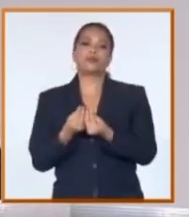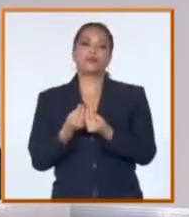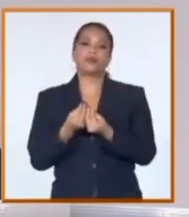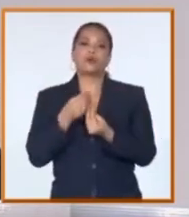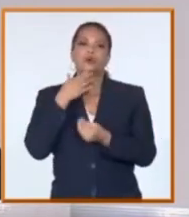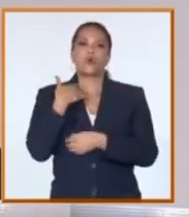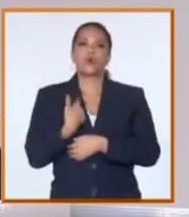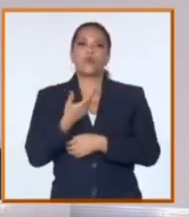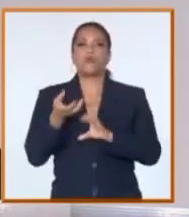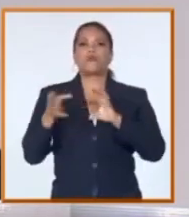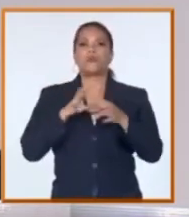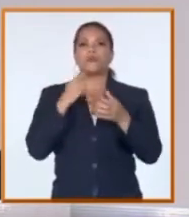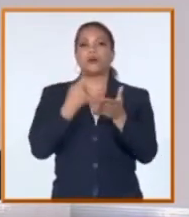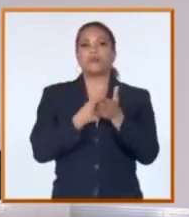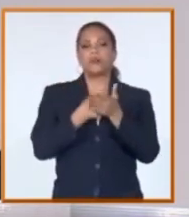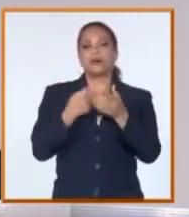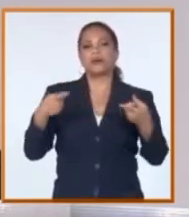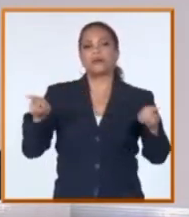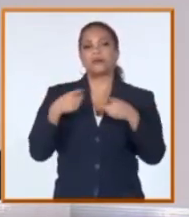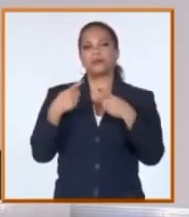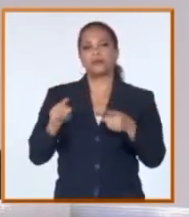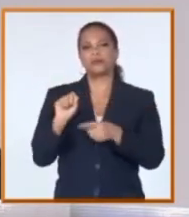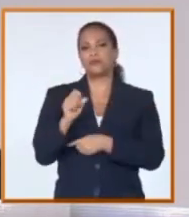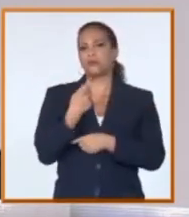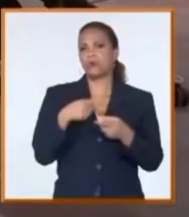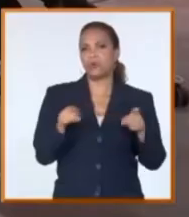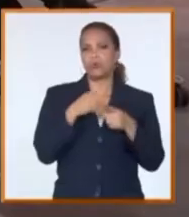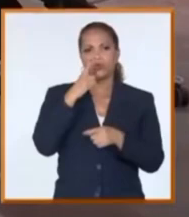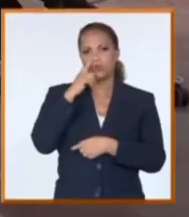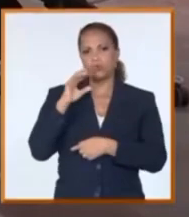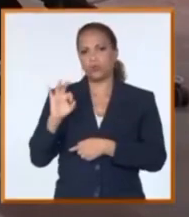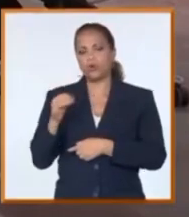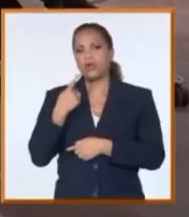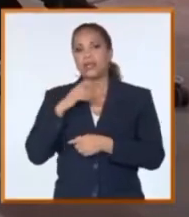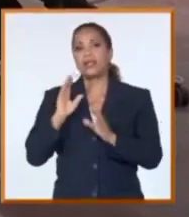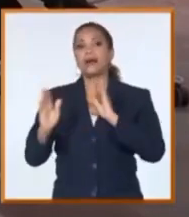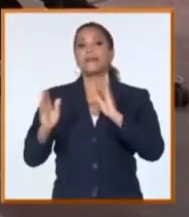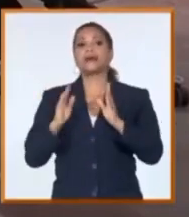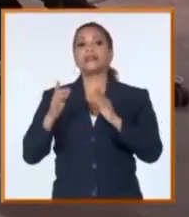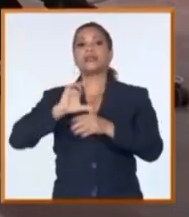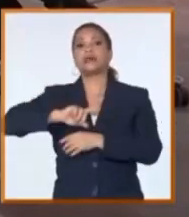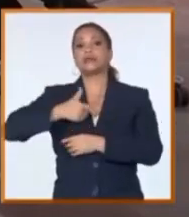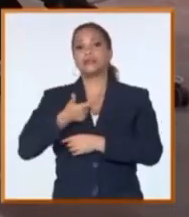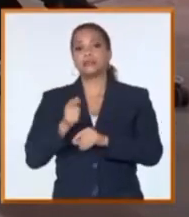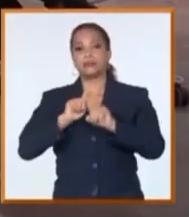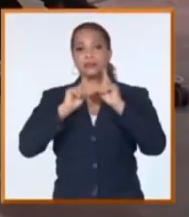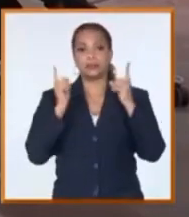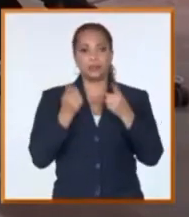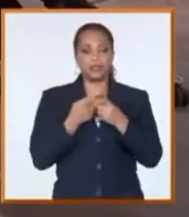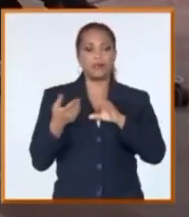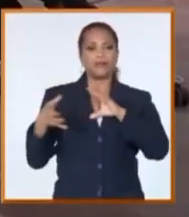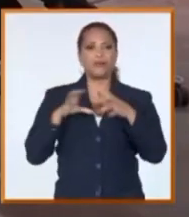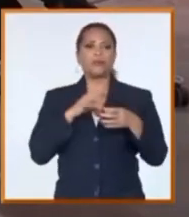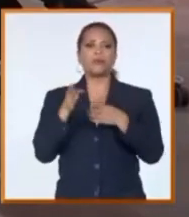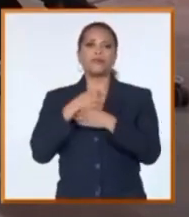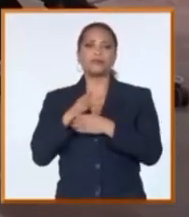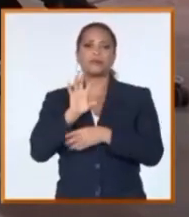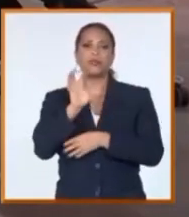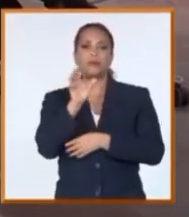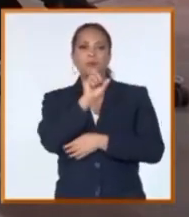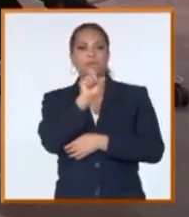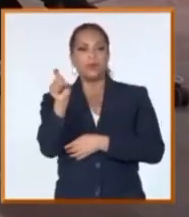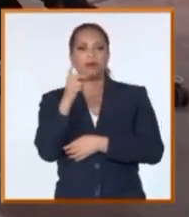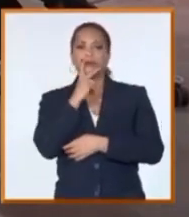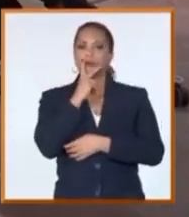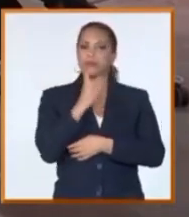fundamentalmente con los músicos, pero no estamos hablando nada más de los músicos, porque el sector artístico en general tiene sus particularidades y el Banco Central ha